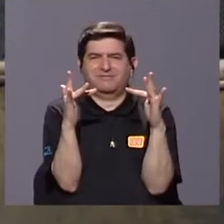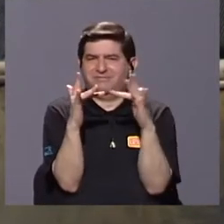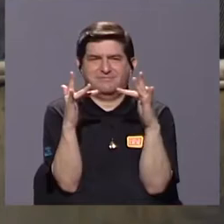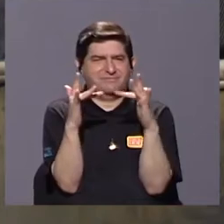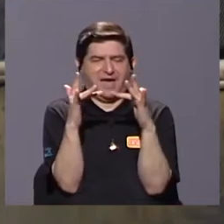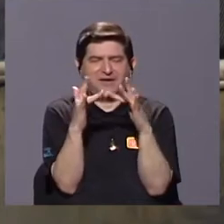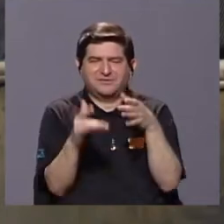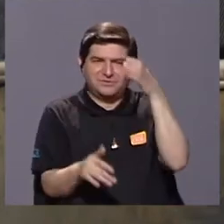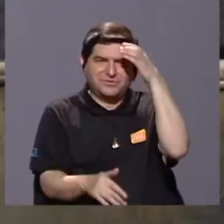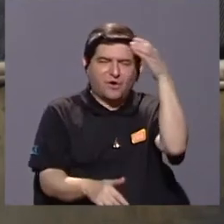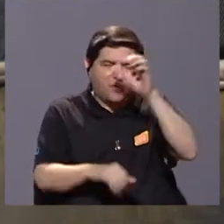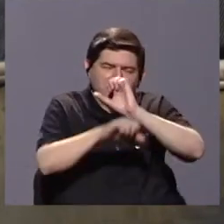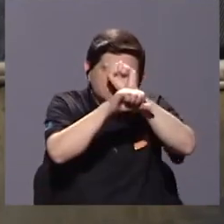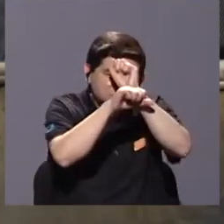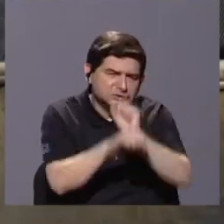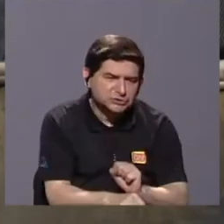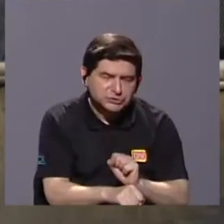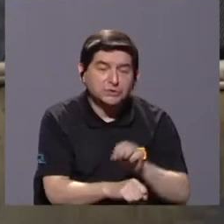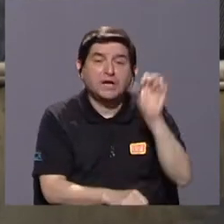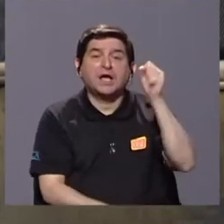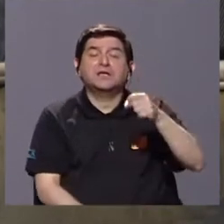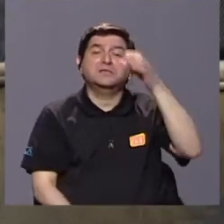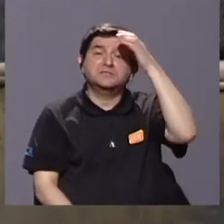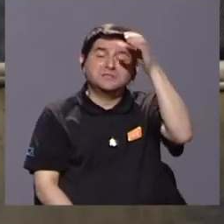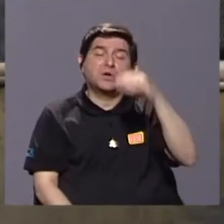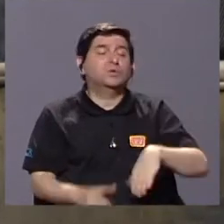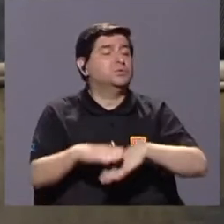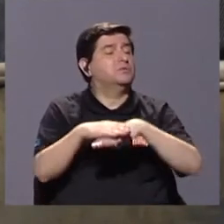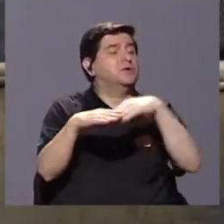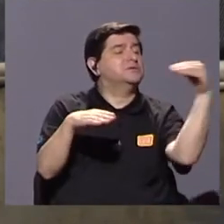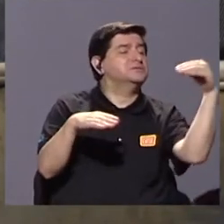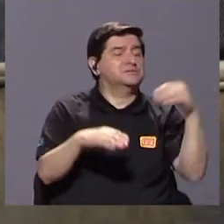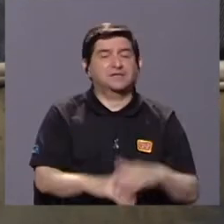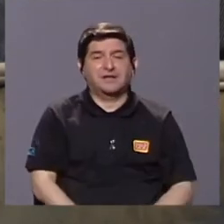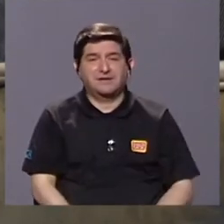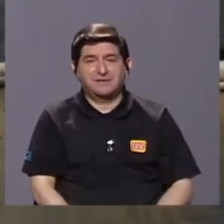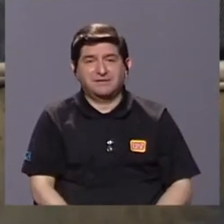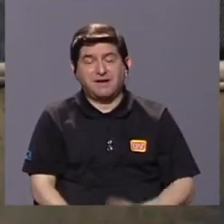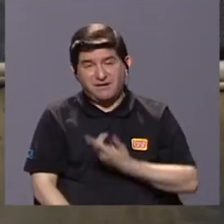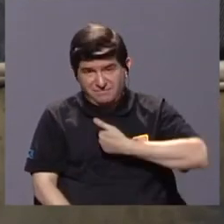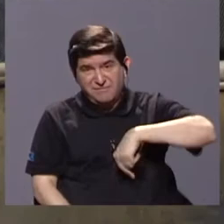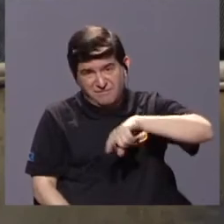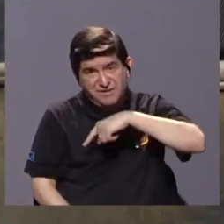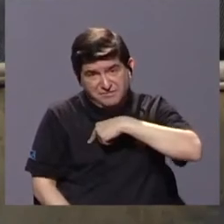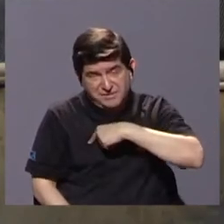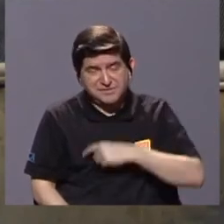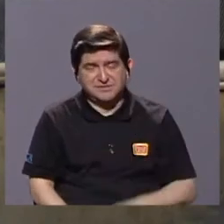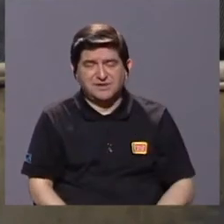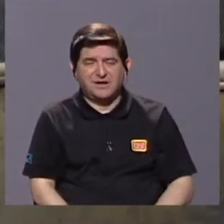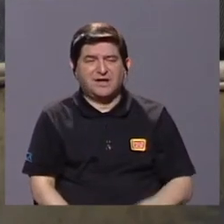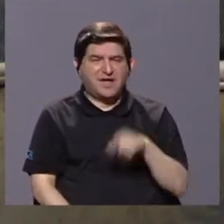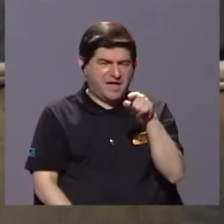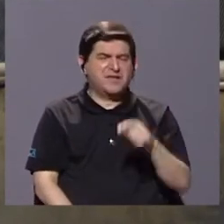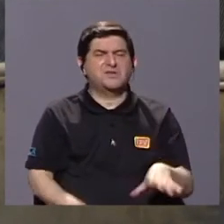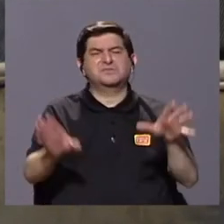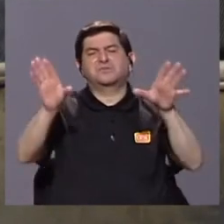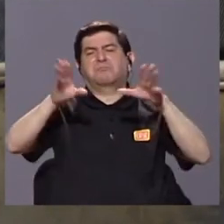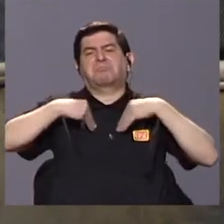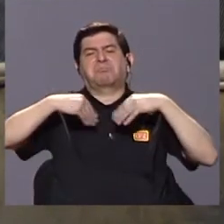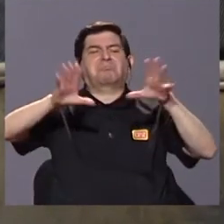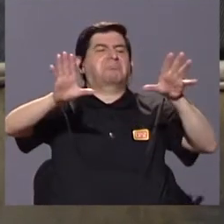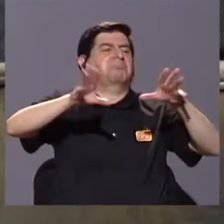la cultura tradicional y sí con la cultura foránea, es decir, con la cultura nuestra, y por lo tanto han ido adoptando más bien